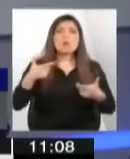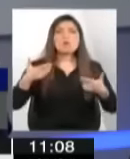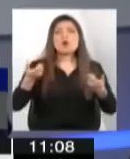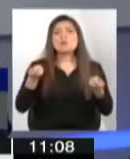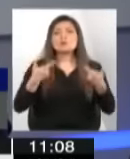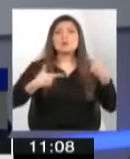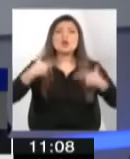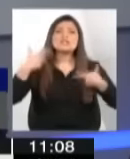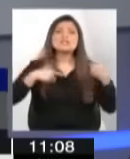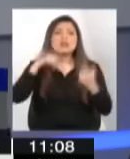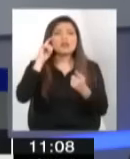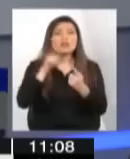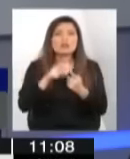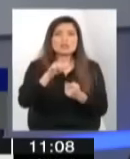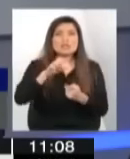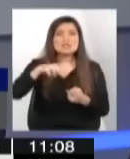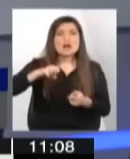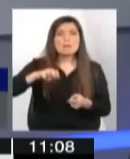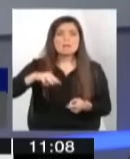¿De quién?